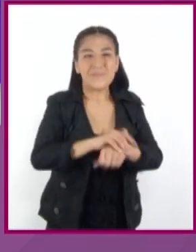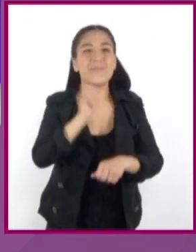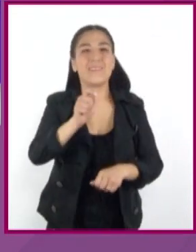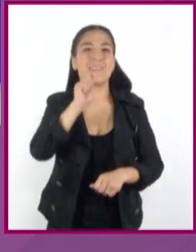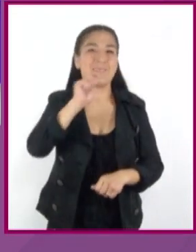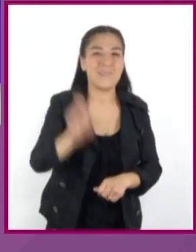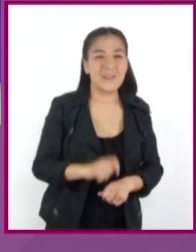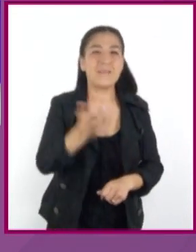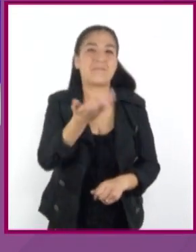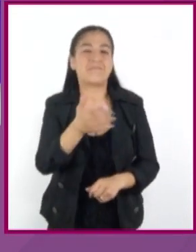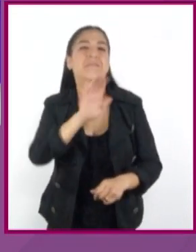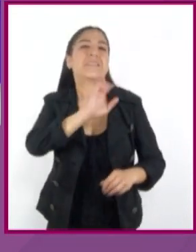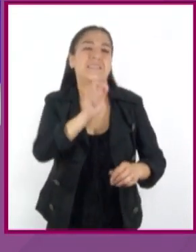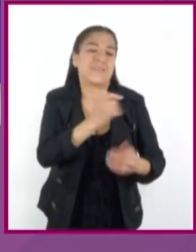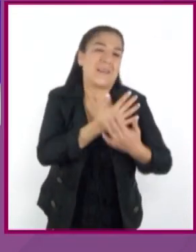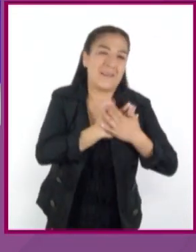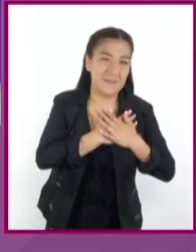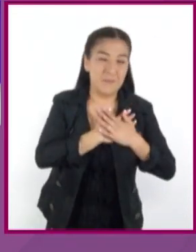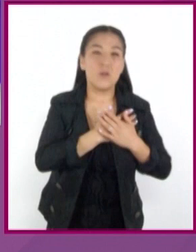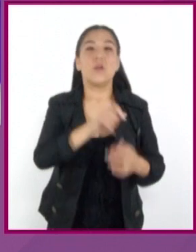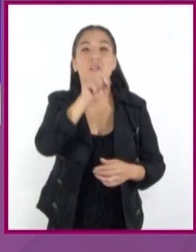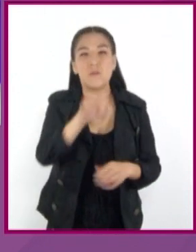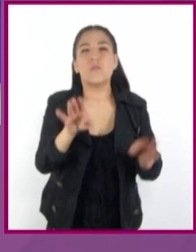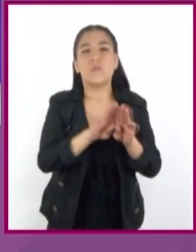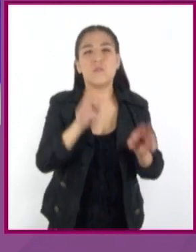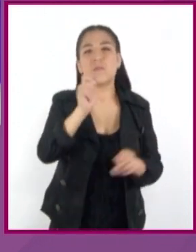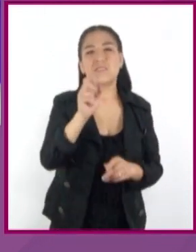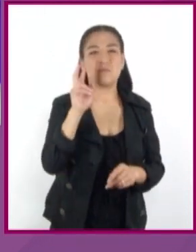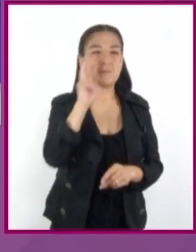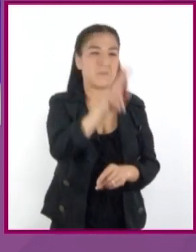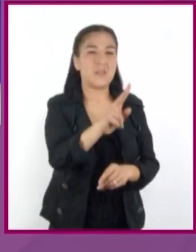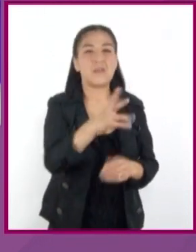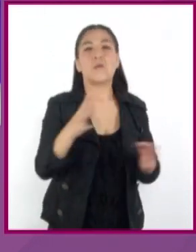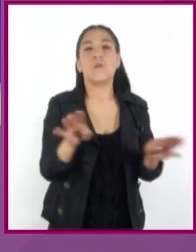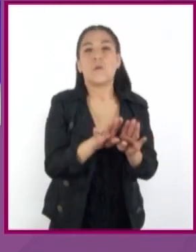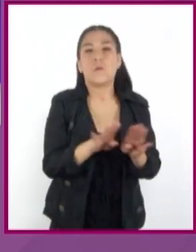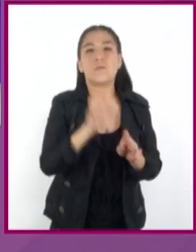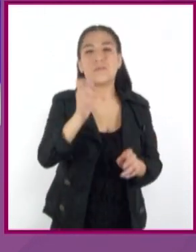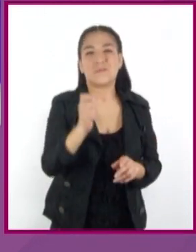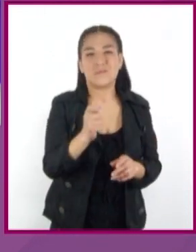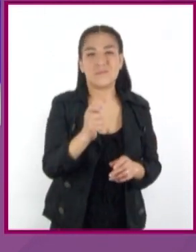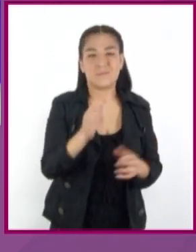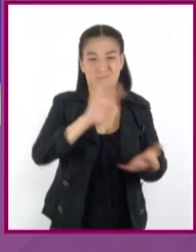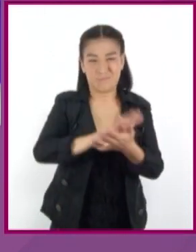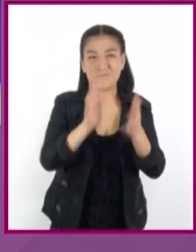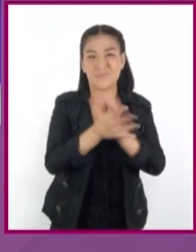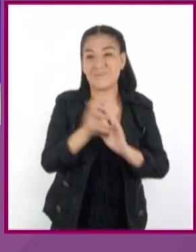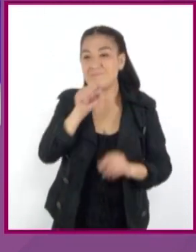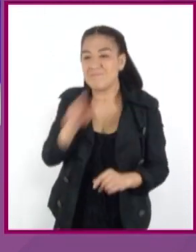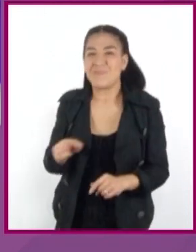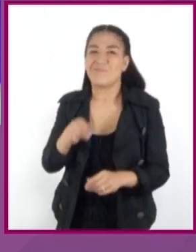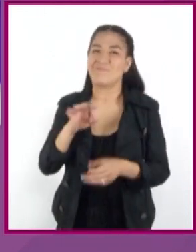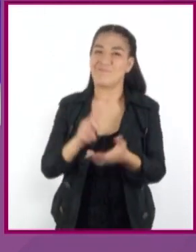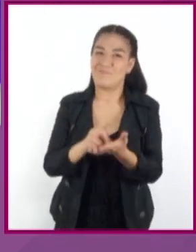afectivas, desintegrándolas o viciándolas al sustentarla en la complicidad en el consumo.